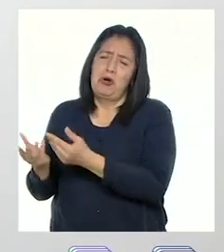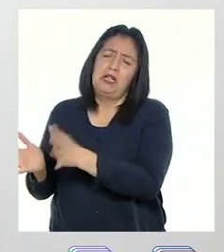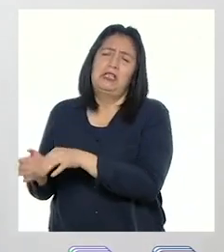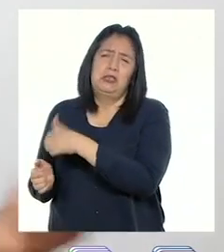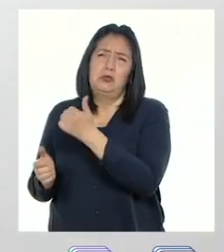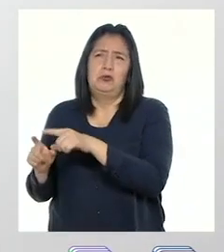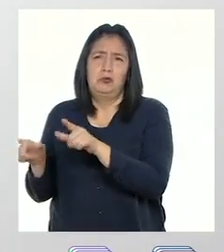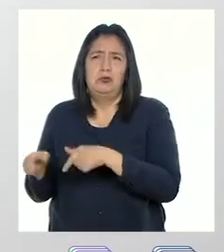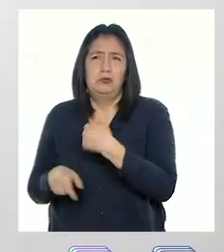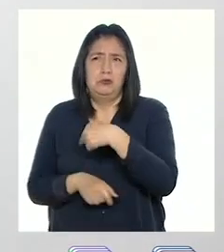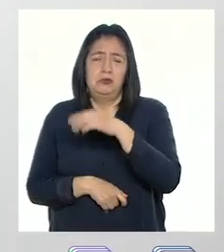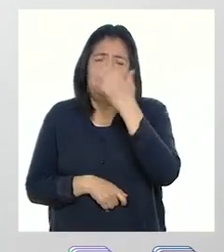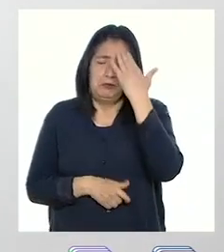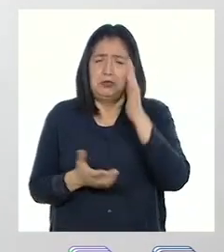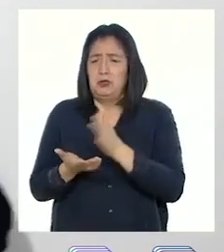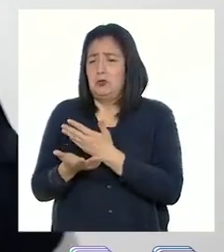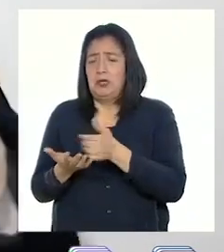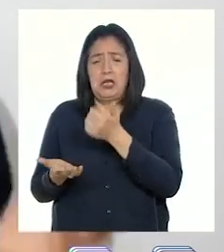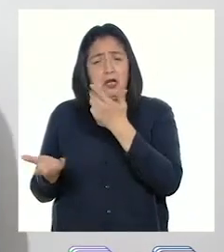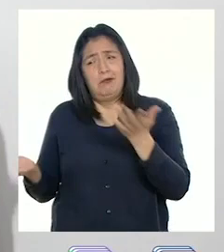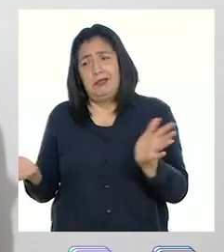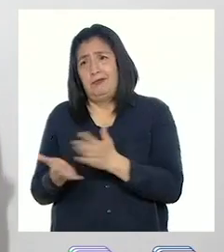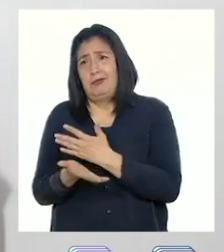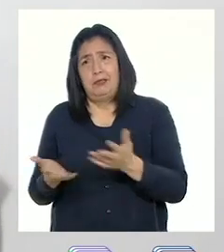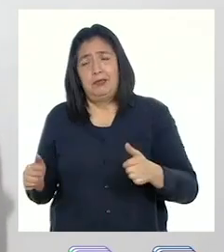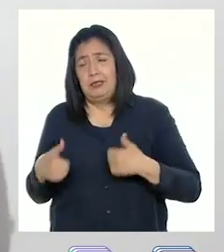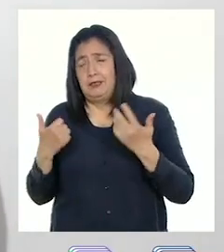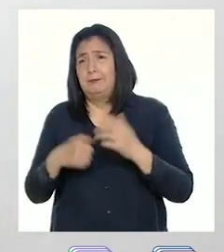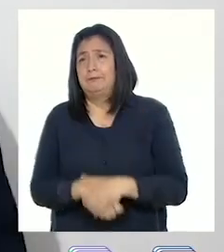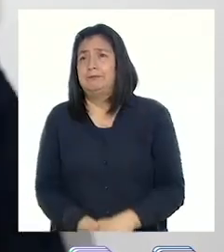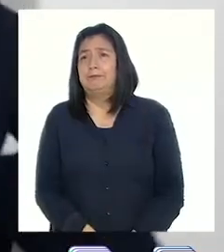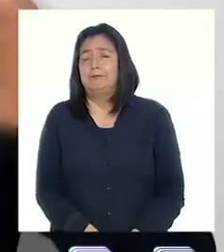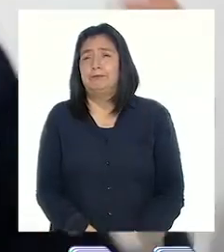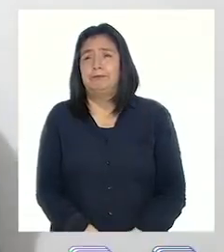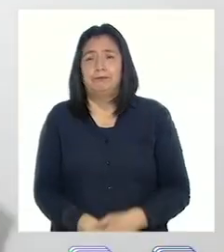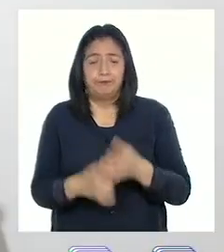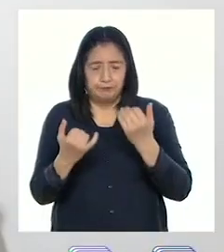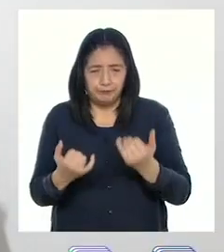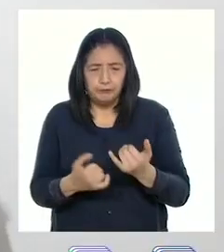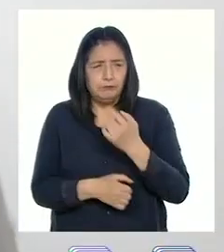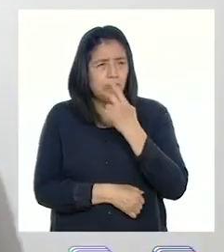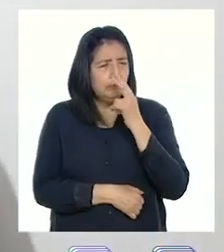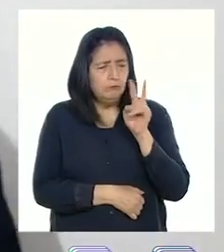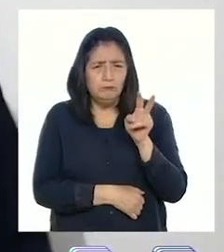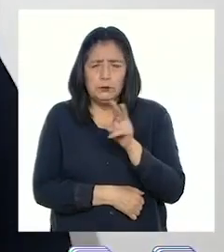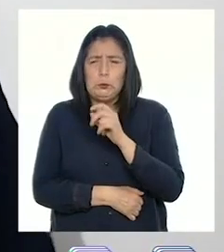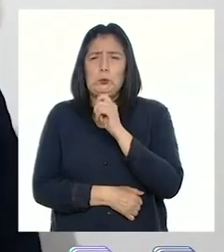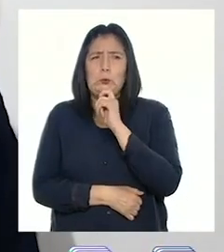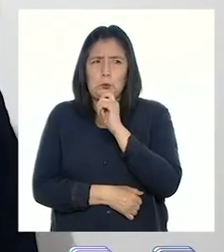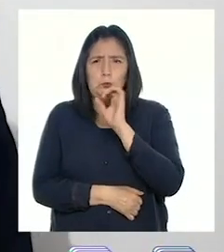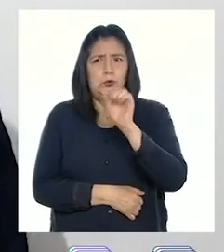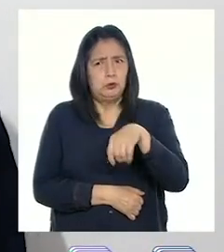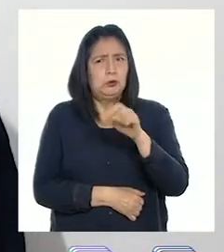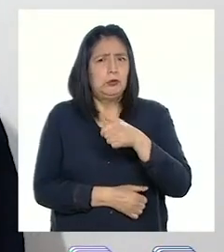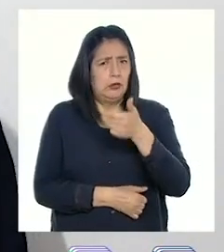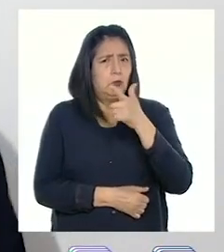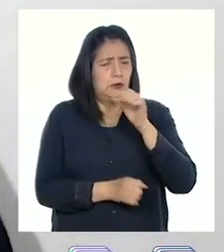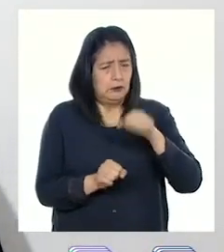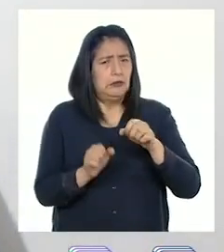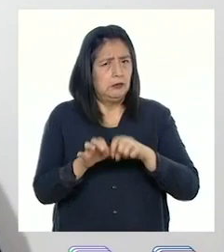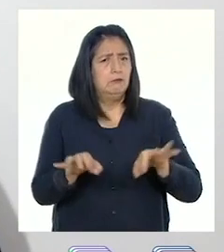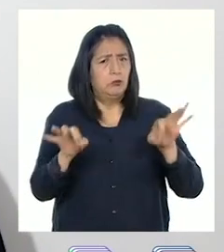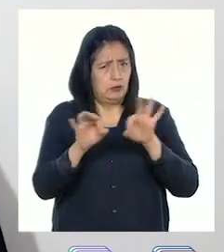otros. Todos sabemos que si no hay agua, no hay vida. Ahora comprobé que el agua es muy importante